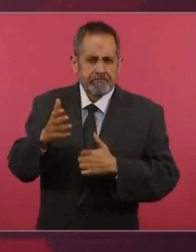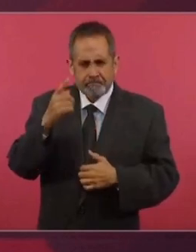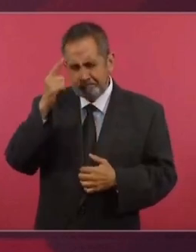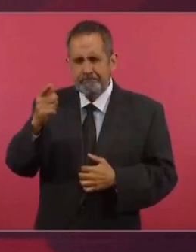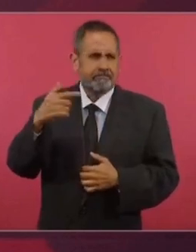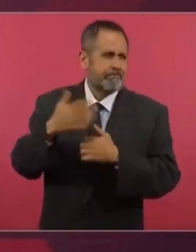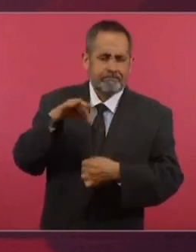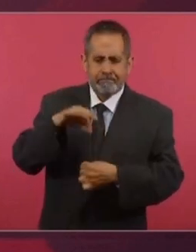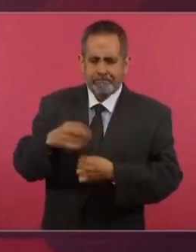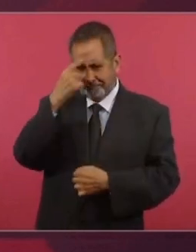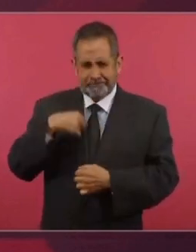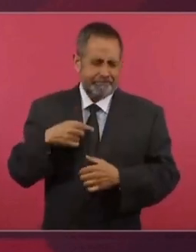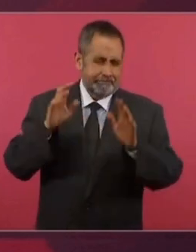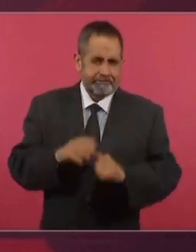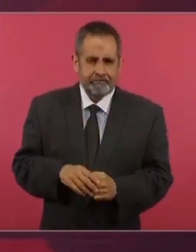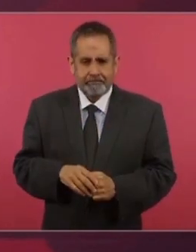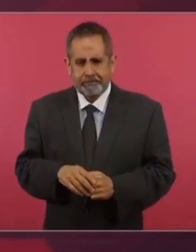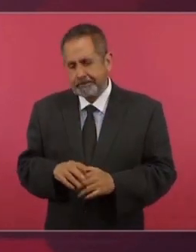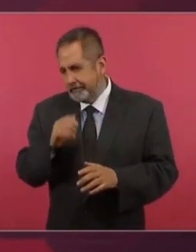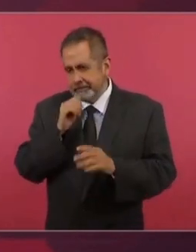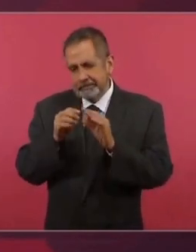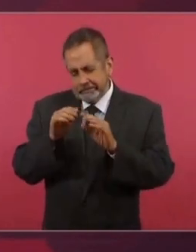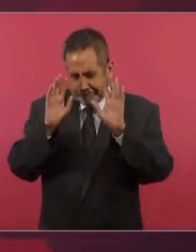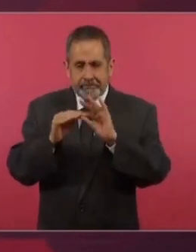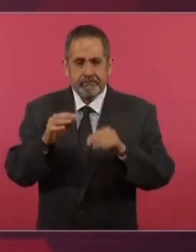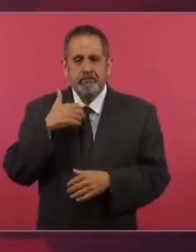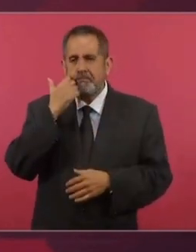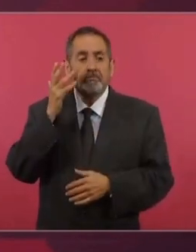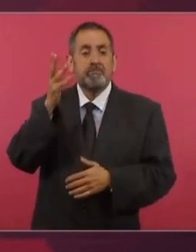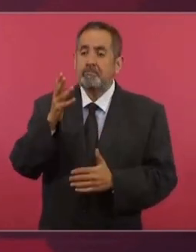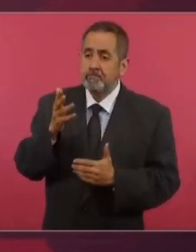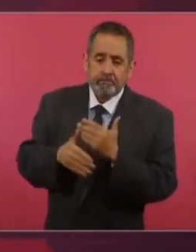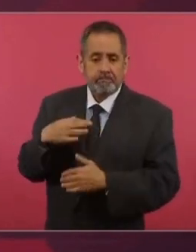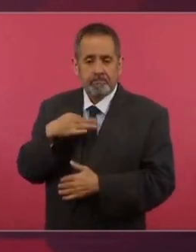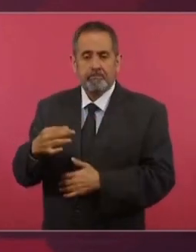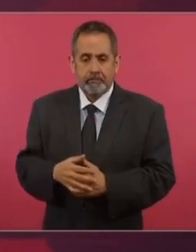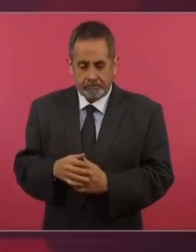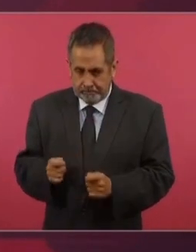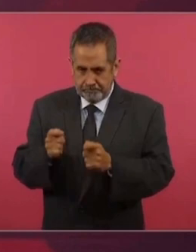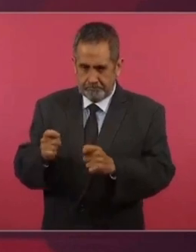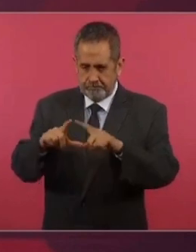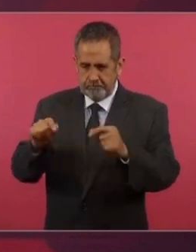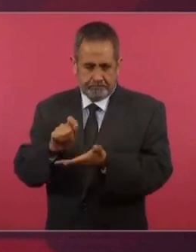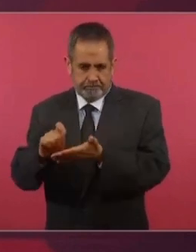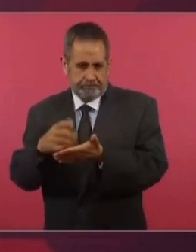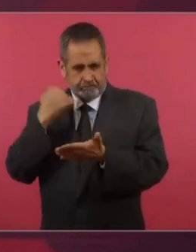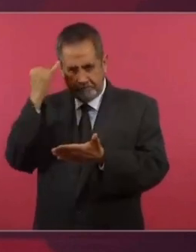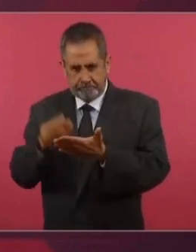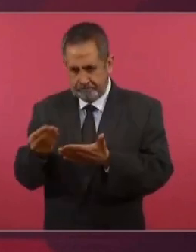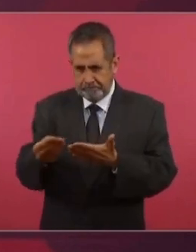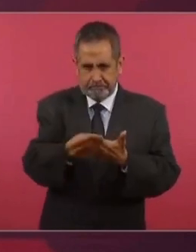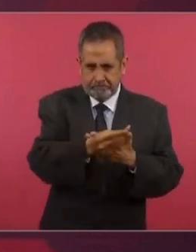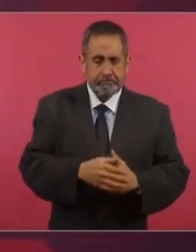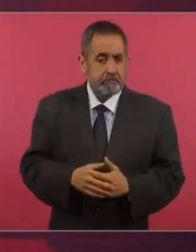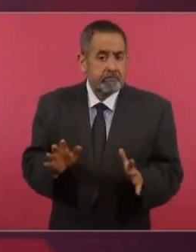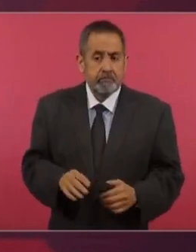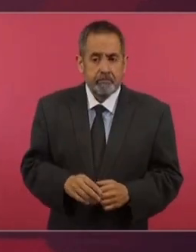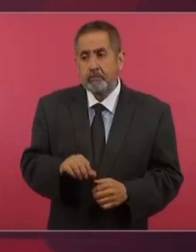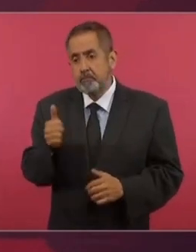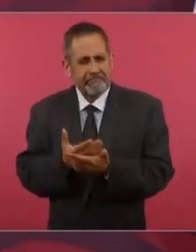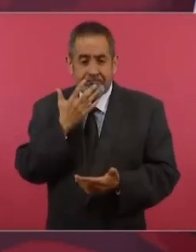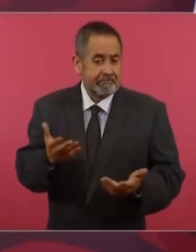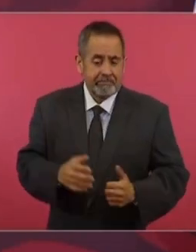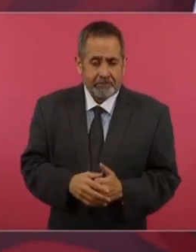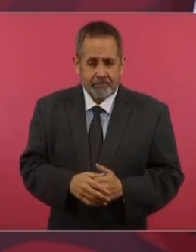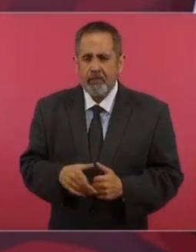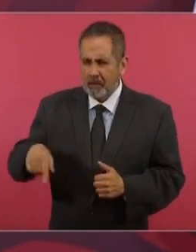Aspiro a algo. Todavía no es el tiempo, pero bueno, quiero servir. Aquí le dejo este volante. Y ya, y otra casa.